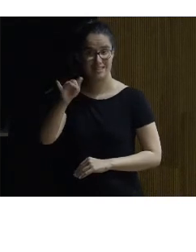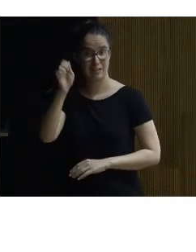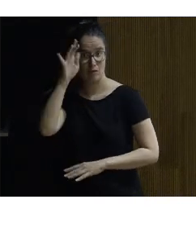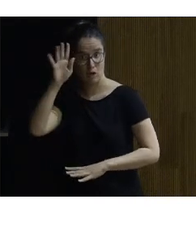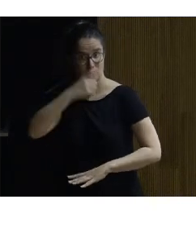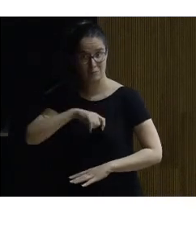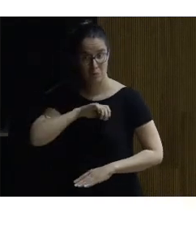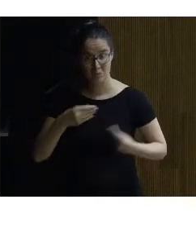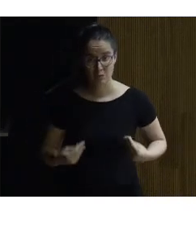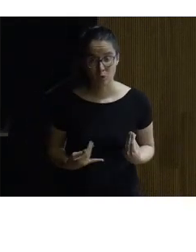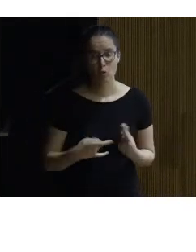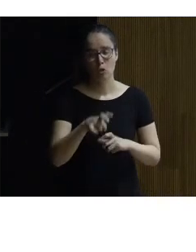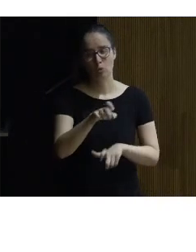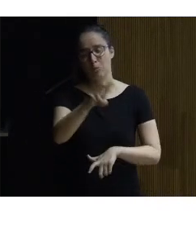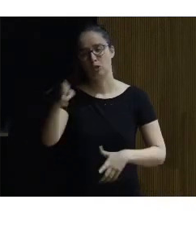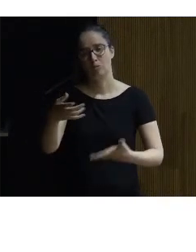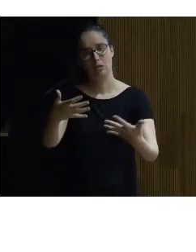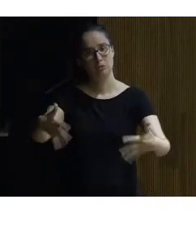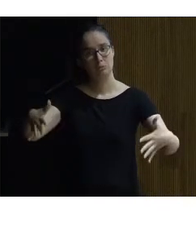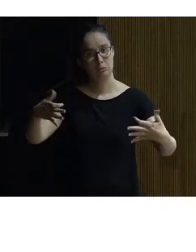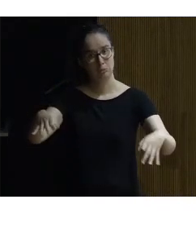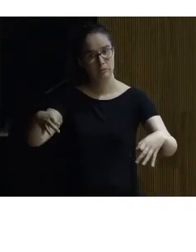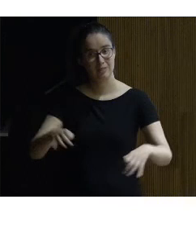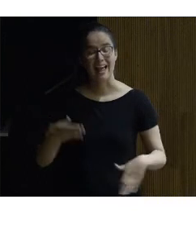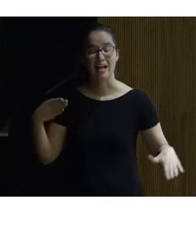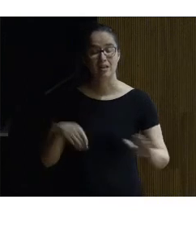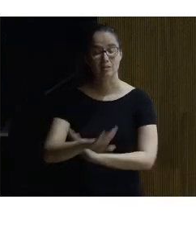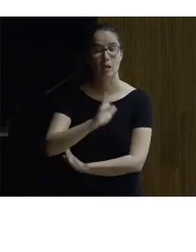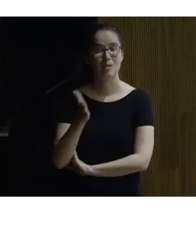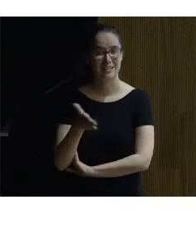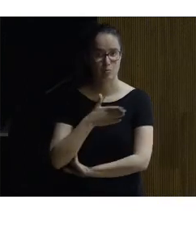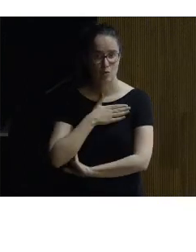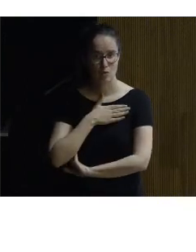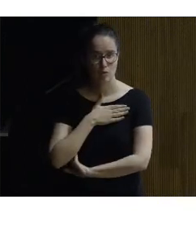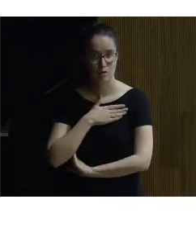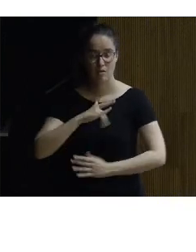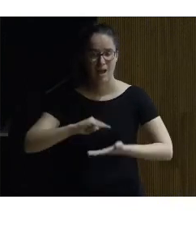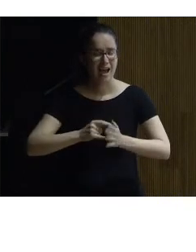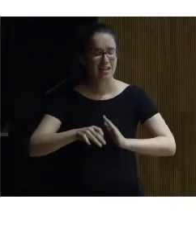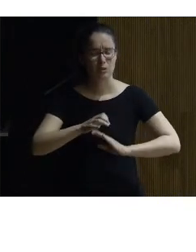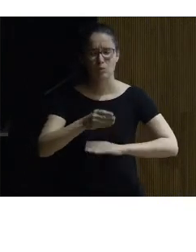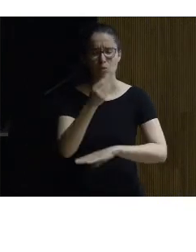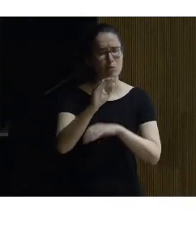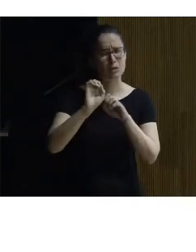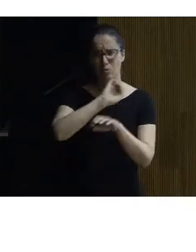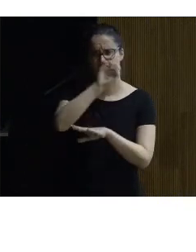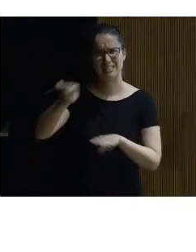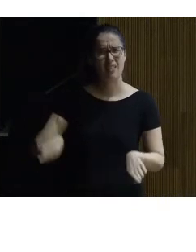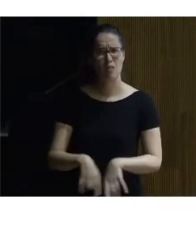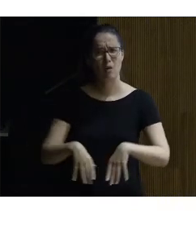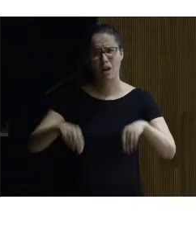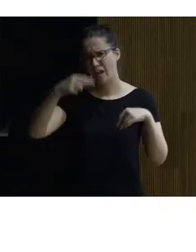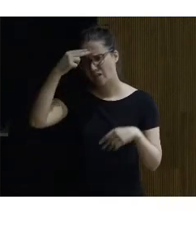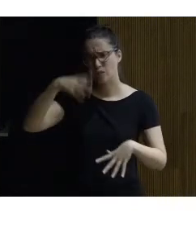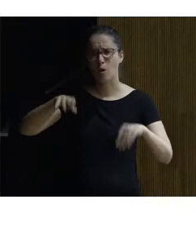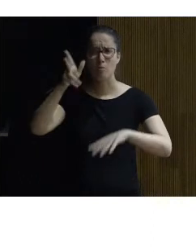hay personas más frugales bien la accesibilidad al patrimonio trasciende la arquitectura el monumento sea un castillo sea